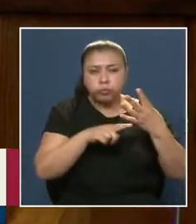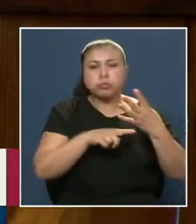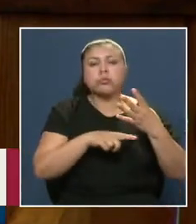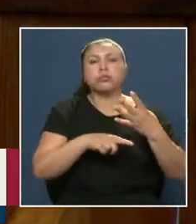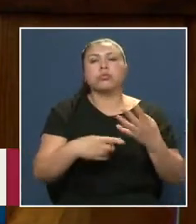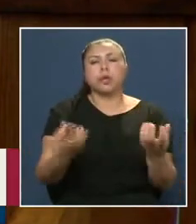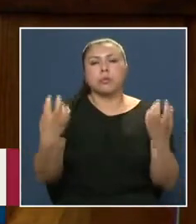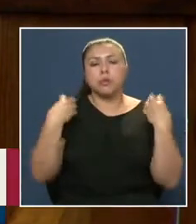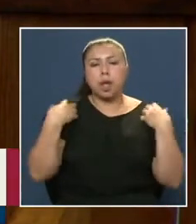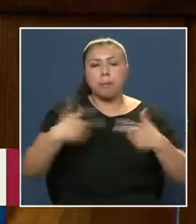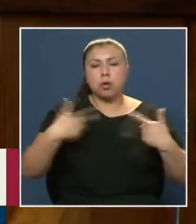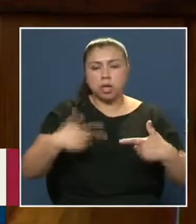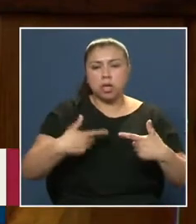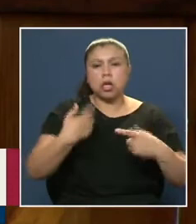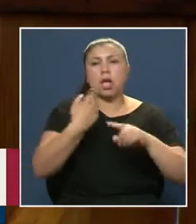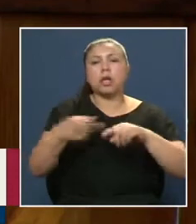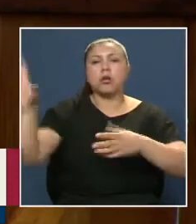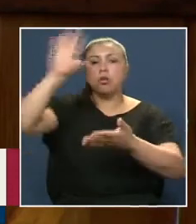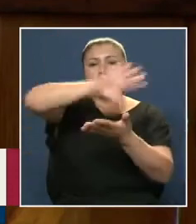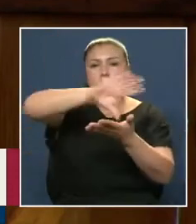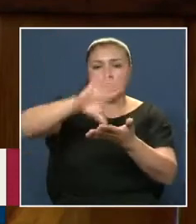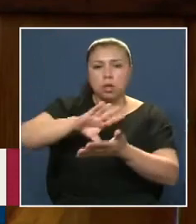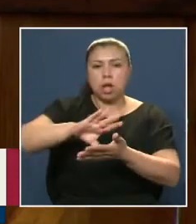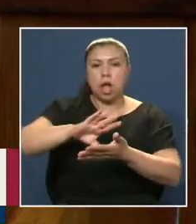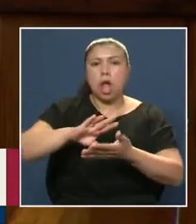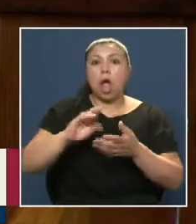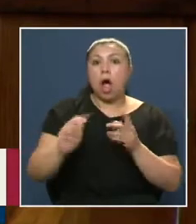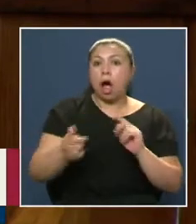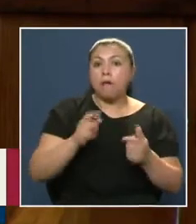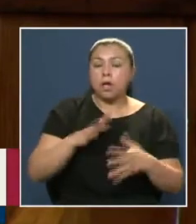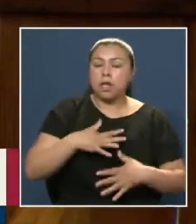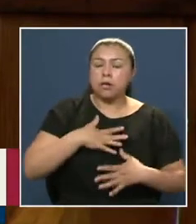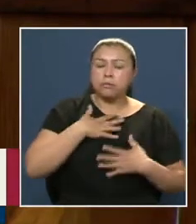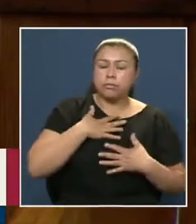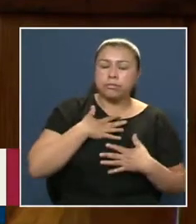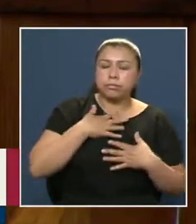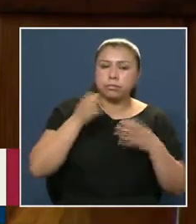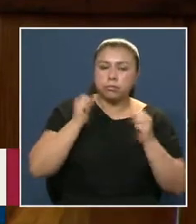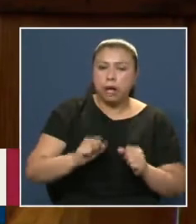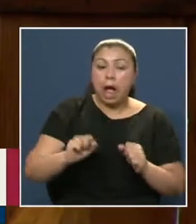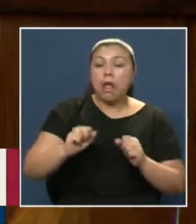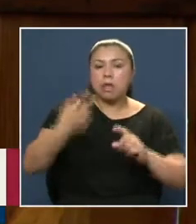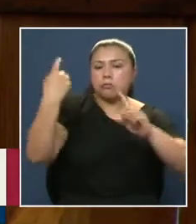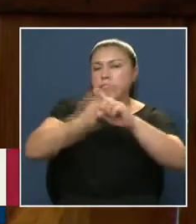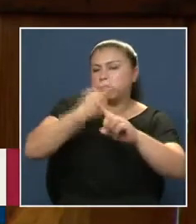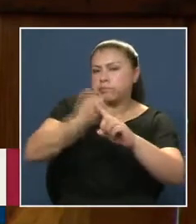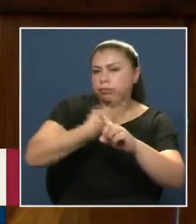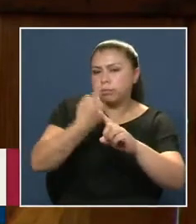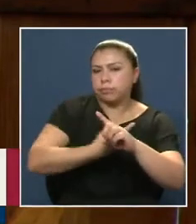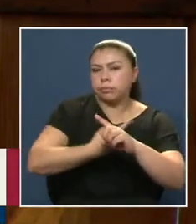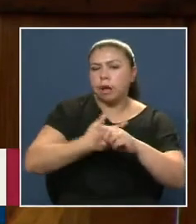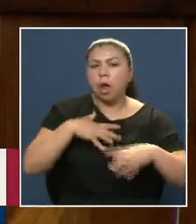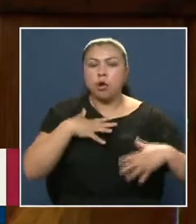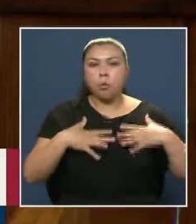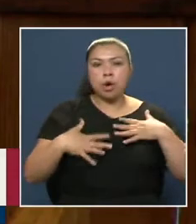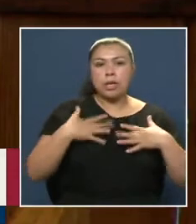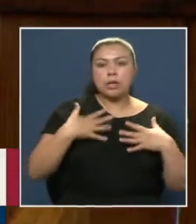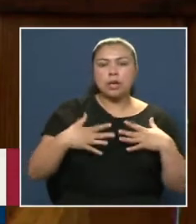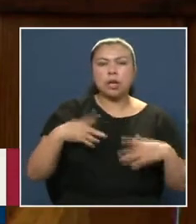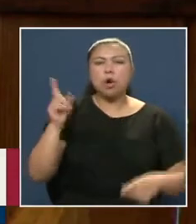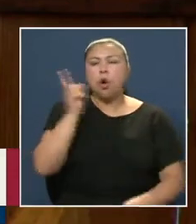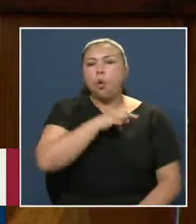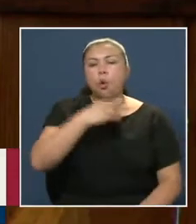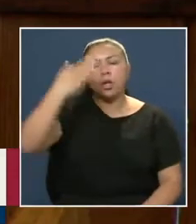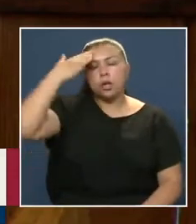En nuestro país Y el extranjero Su habilidad emocional Capacidad de verbalizar Y espíritu inquieto Lo mantuvo Hasta los últimos